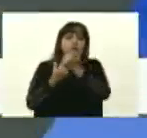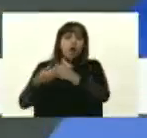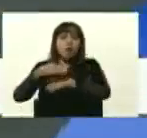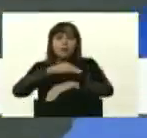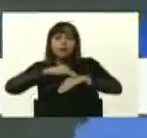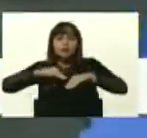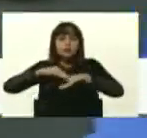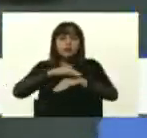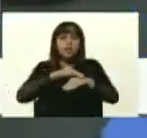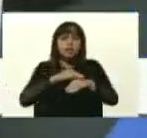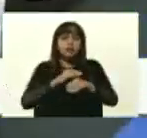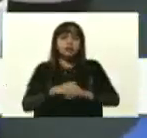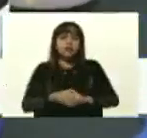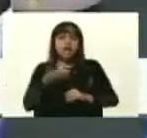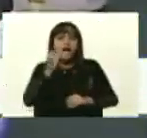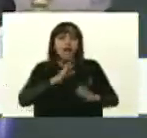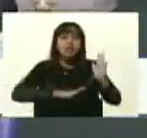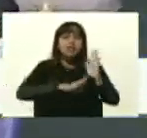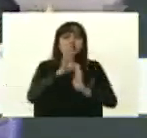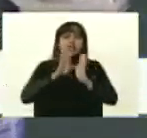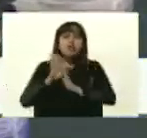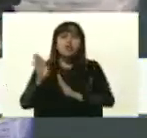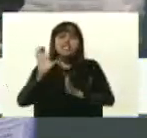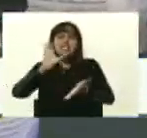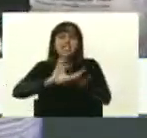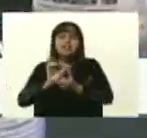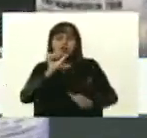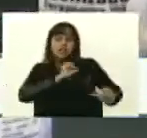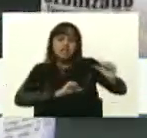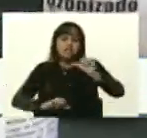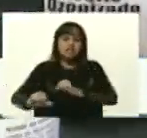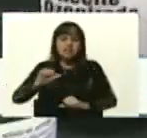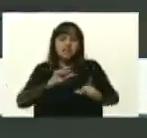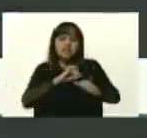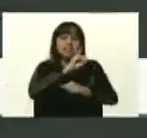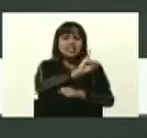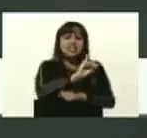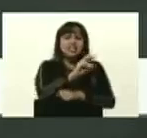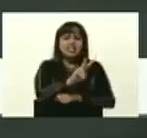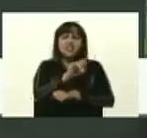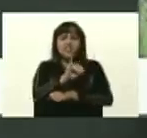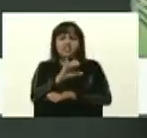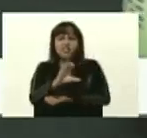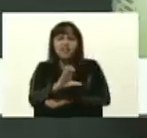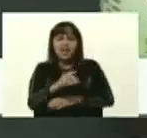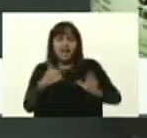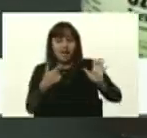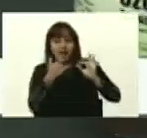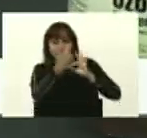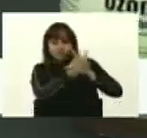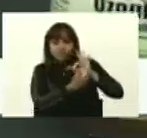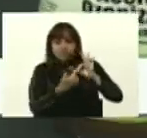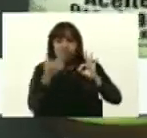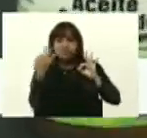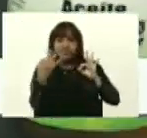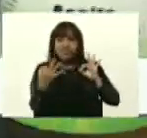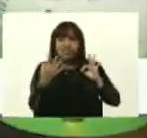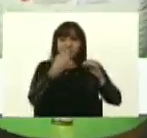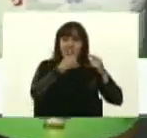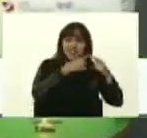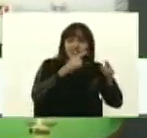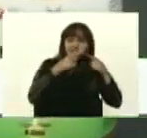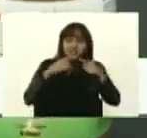que se viene desarrollando en el centro de química del IBI. Acá tenemos tres presentaciones con diferentes